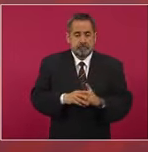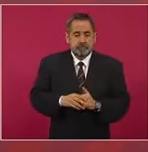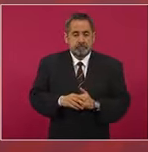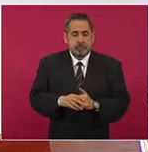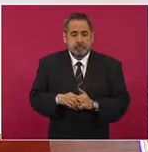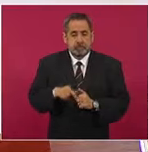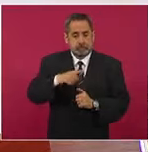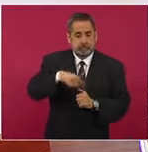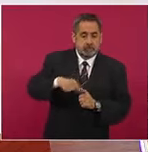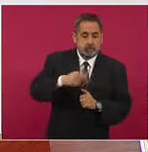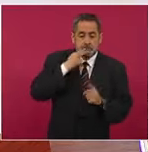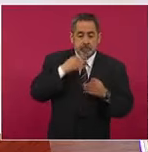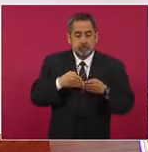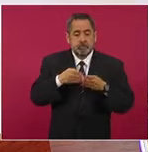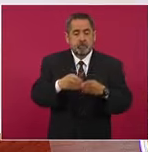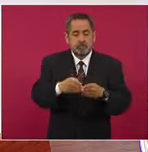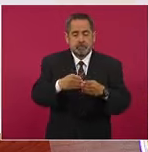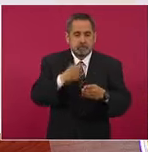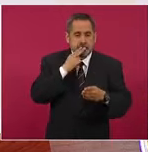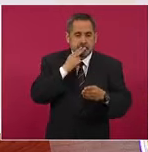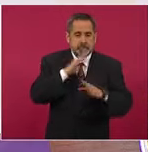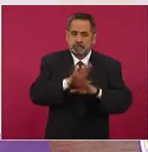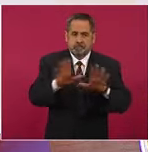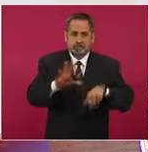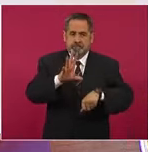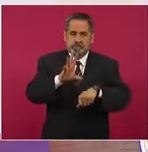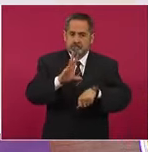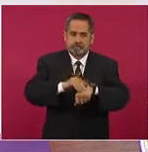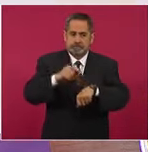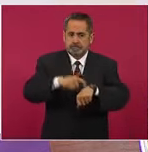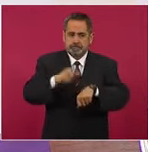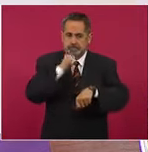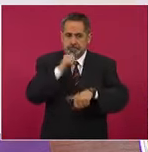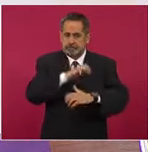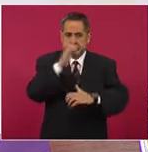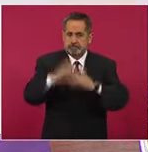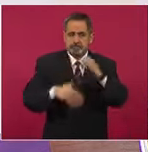para el uso del puerto en donde sacan.